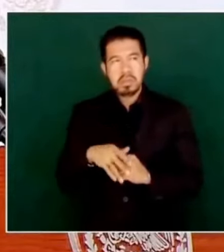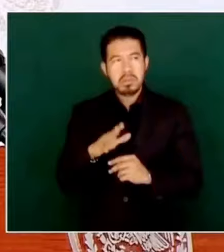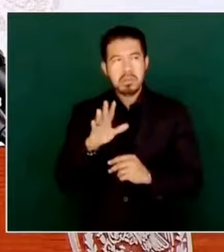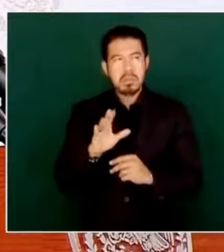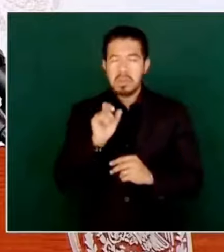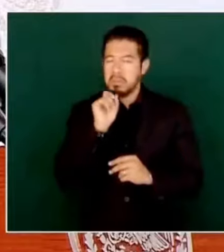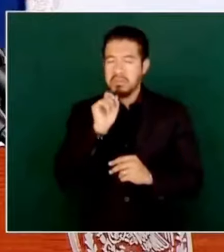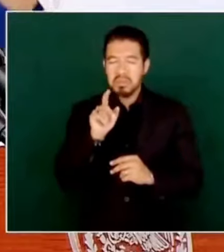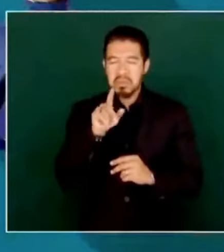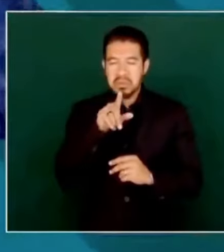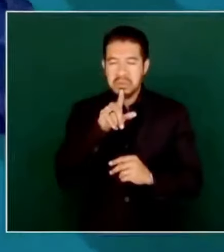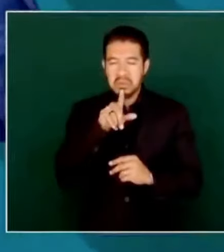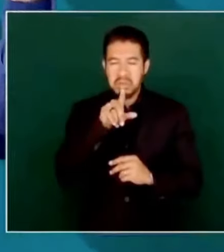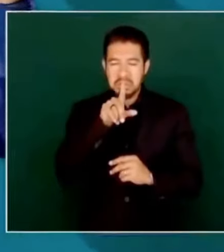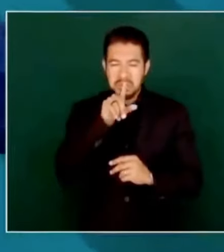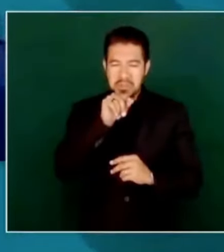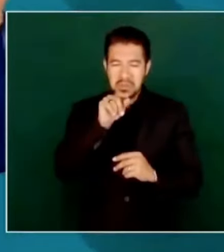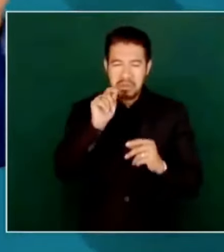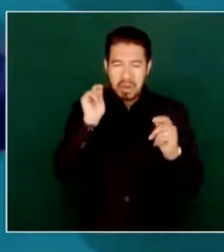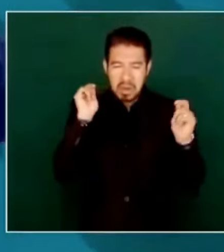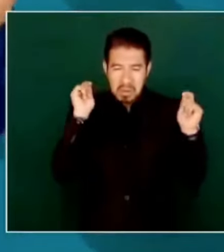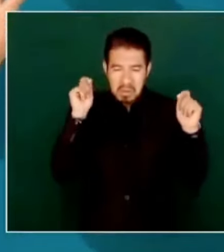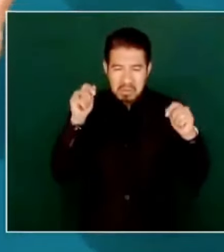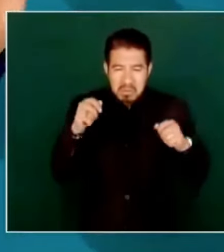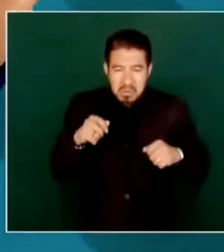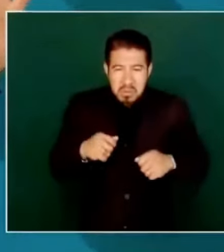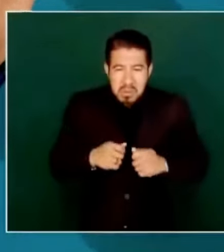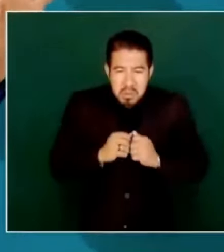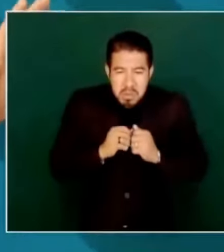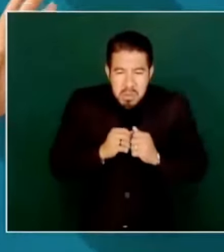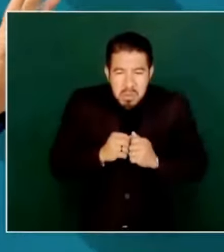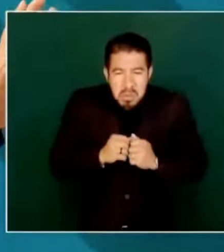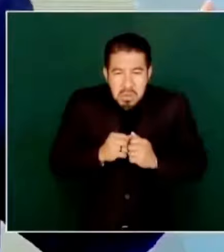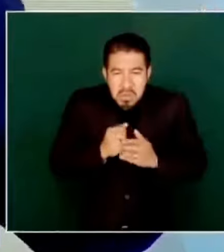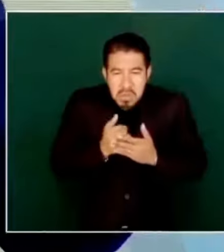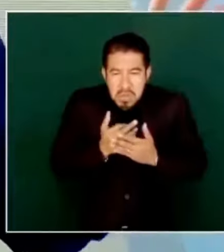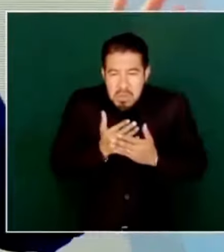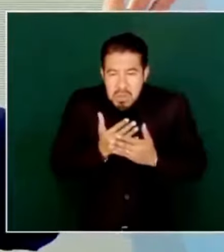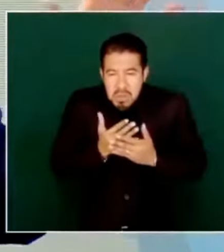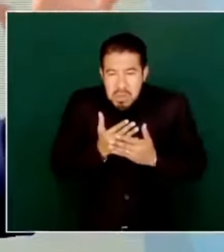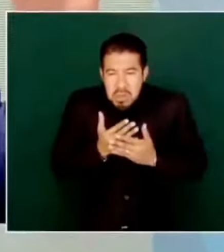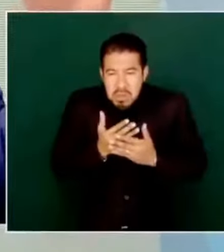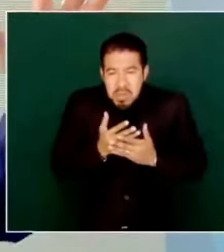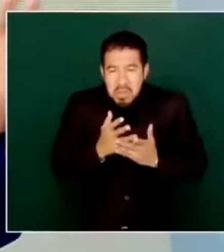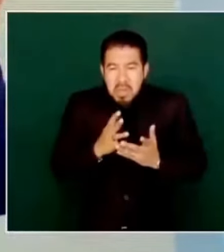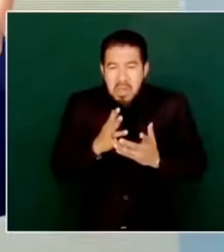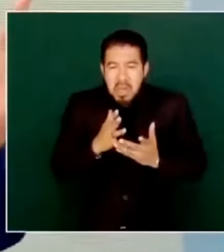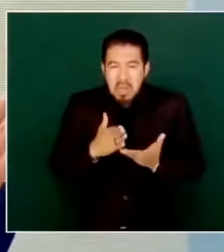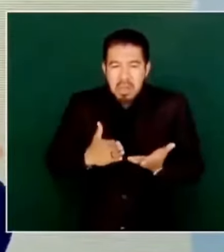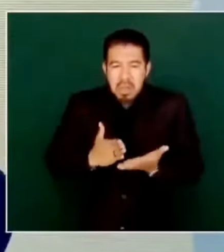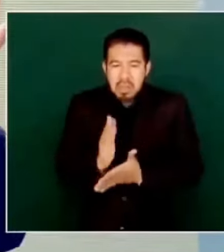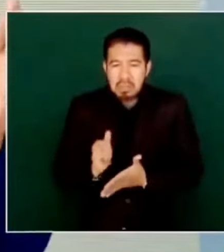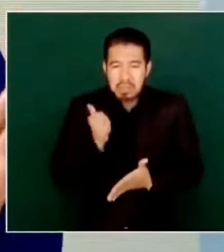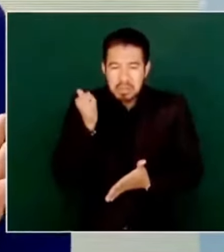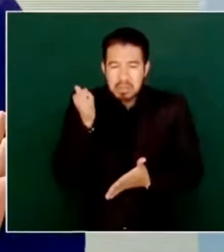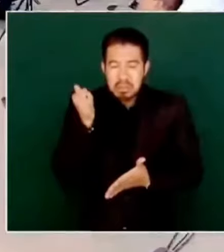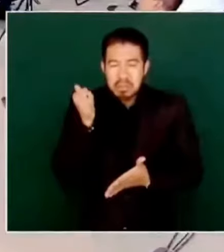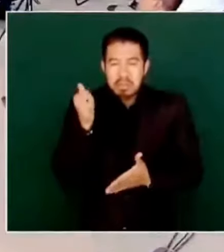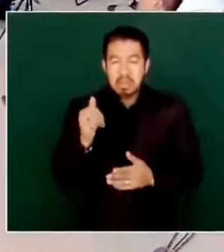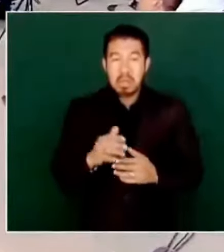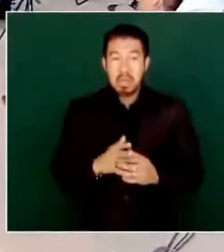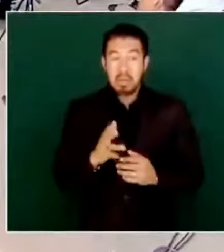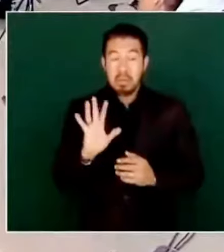diciendo, pues se está sin duda enrareciendo el